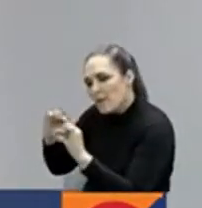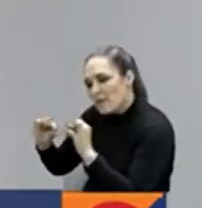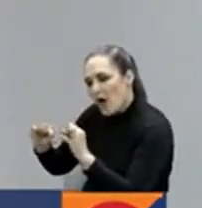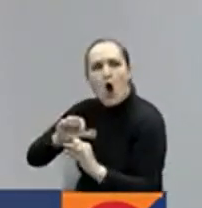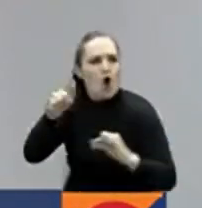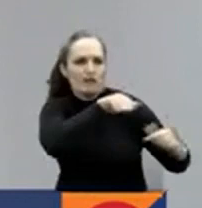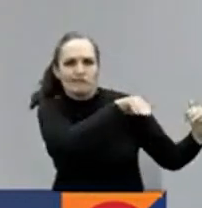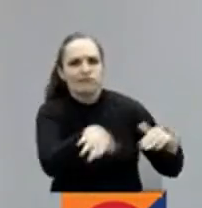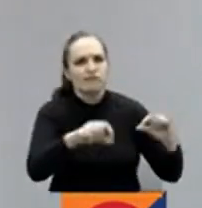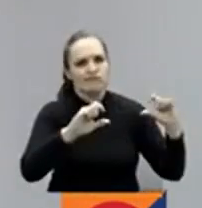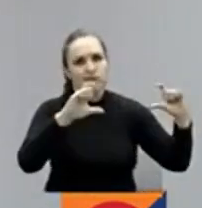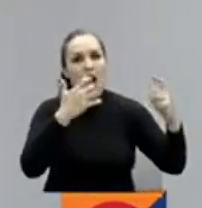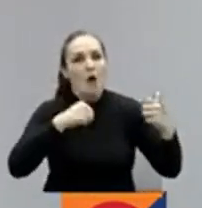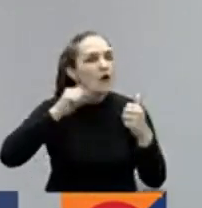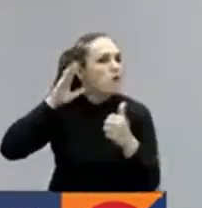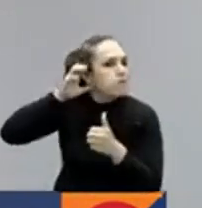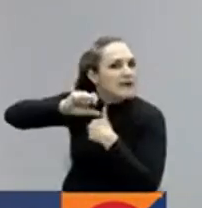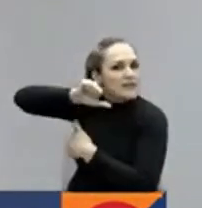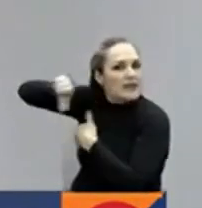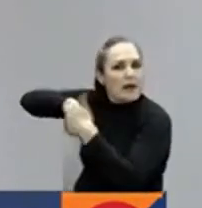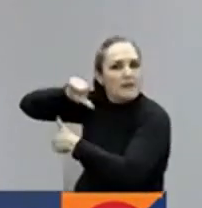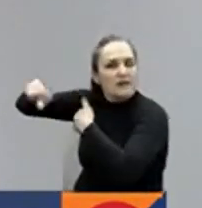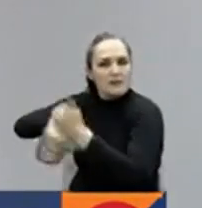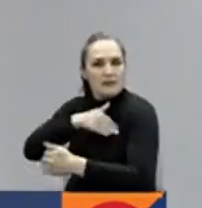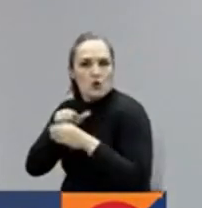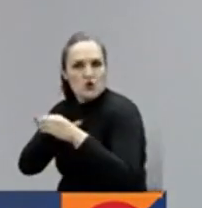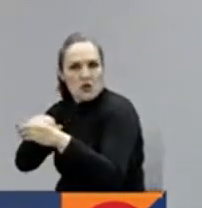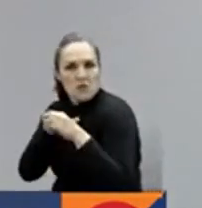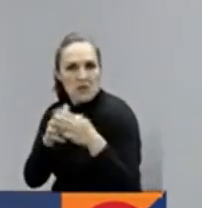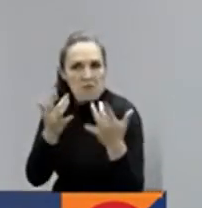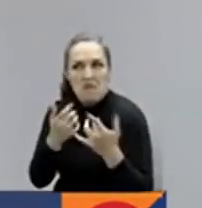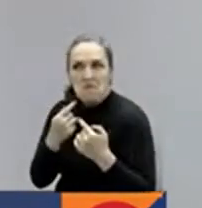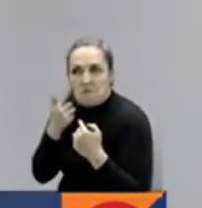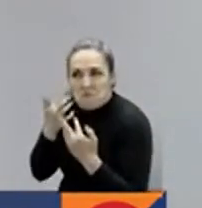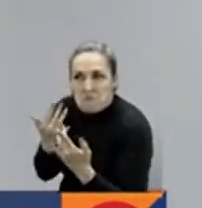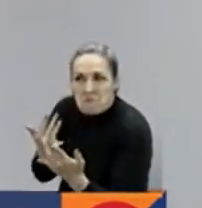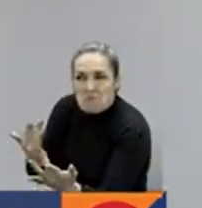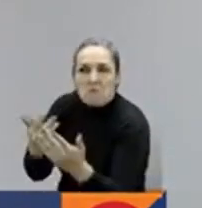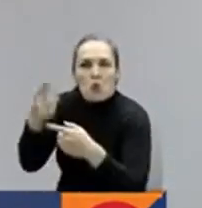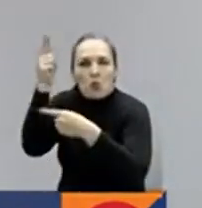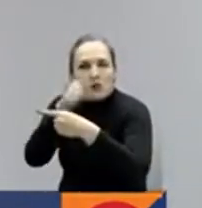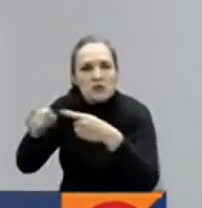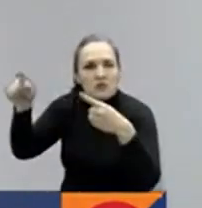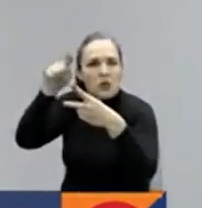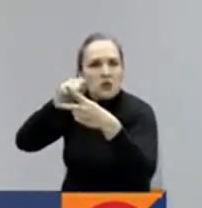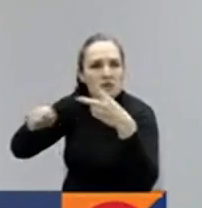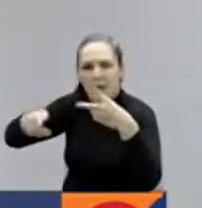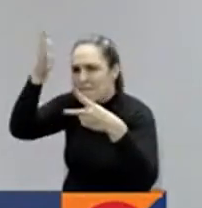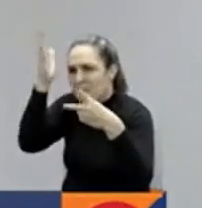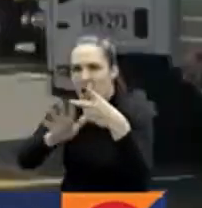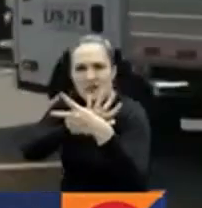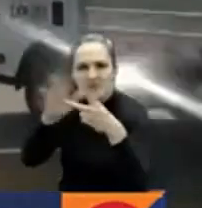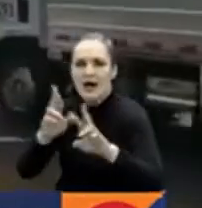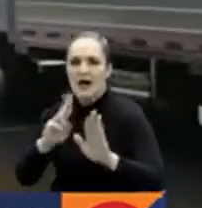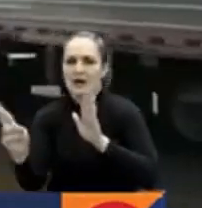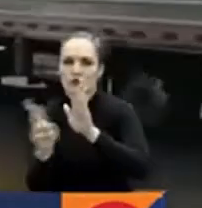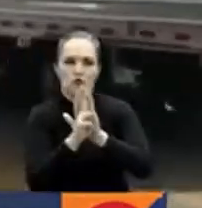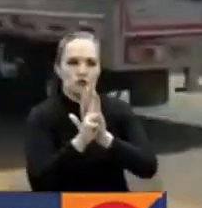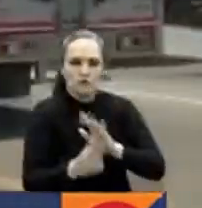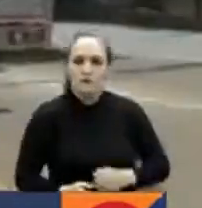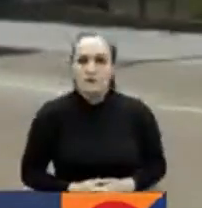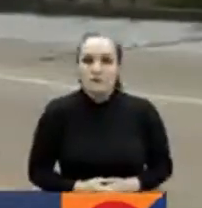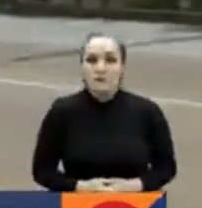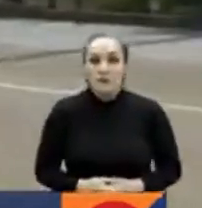encuentra en trámite en este momento en el Ministerio de Transporte y esperamos en un plazo máximo de dos semanas contar con esta resolución expedida.